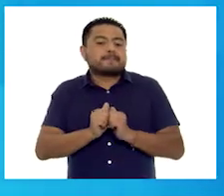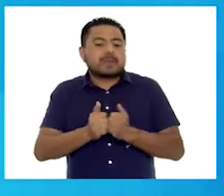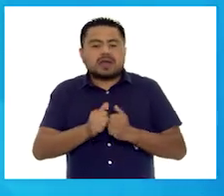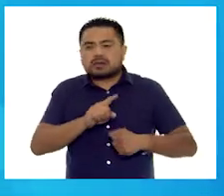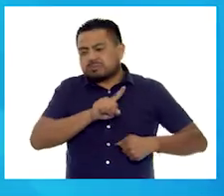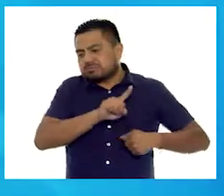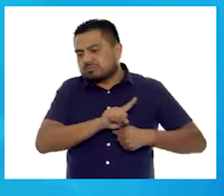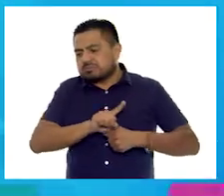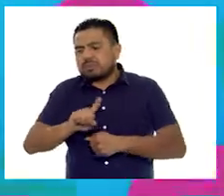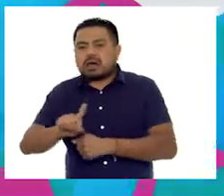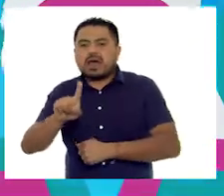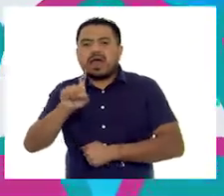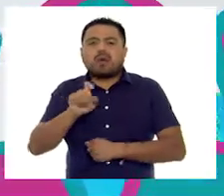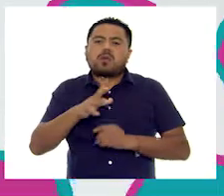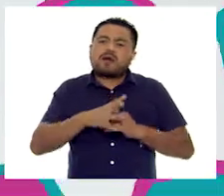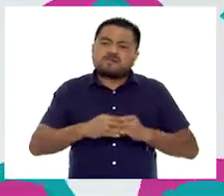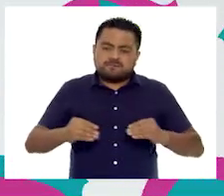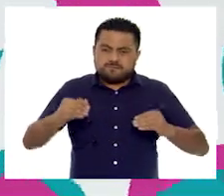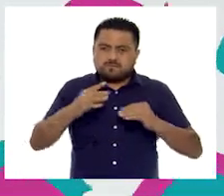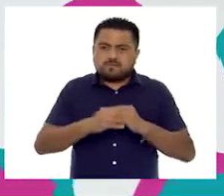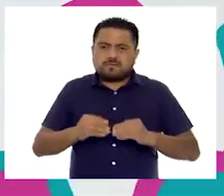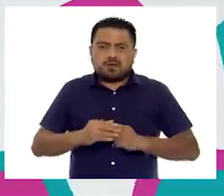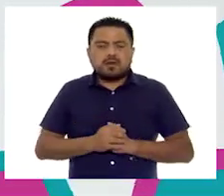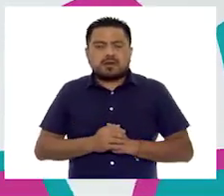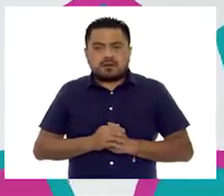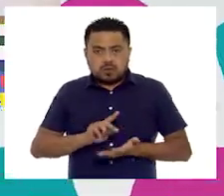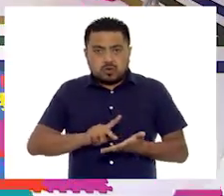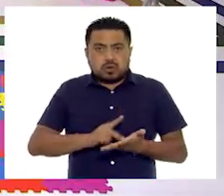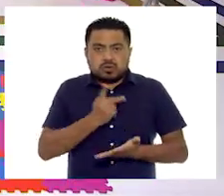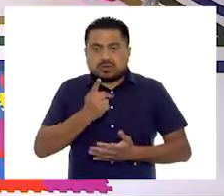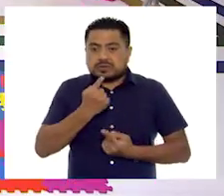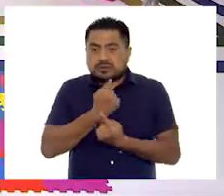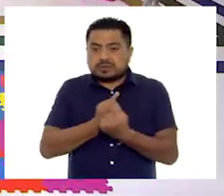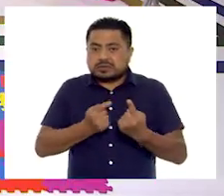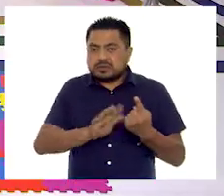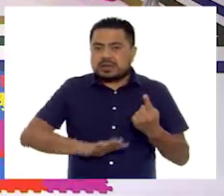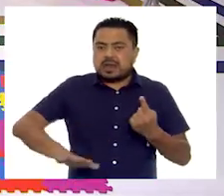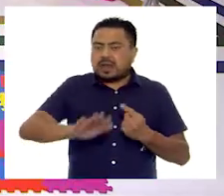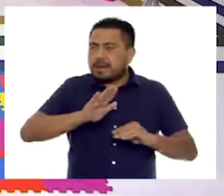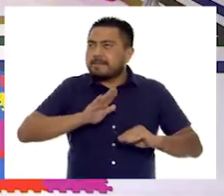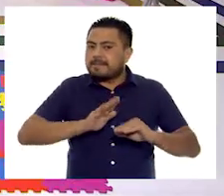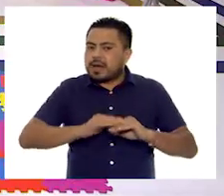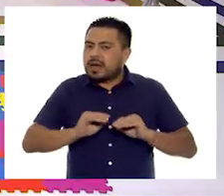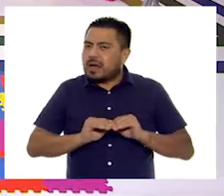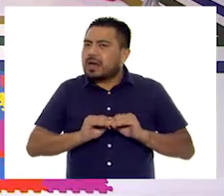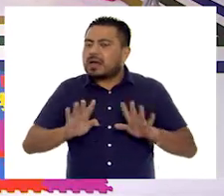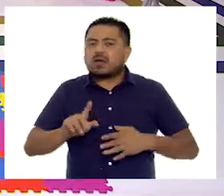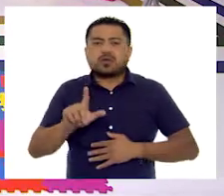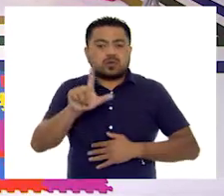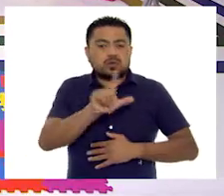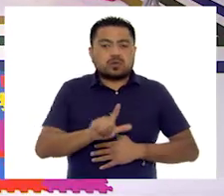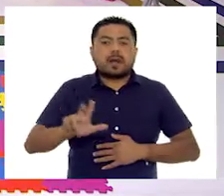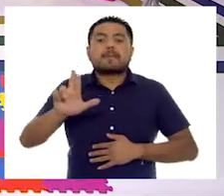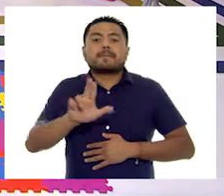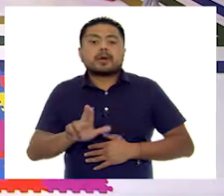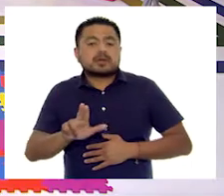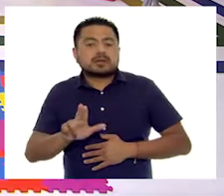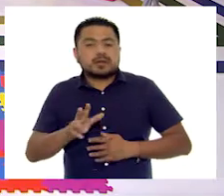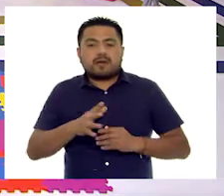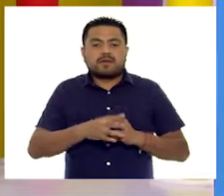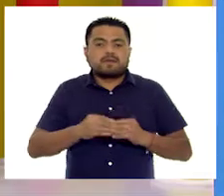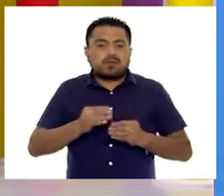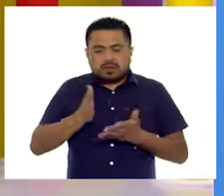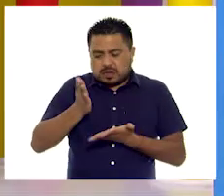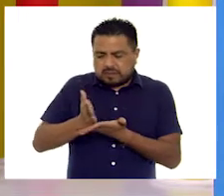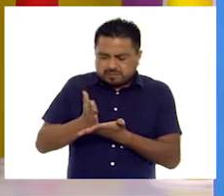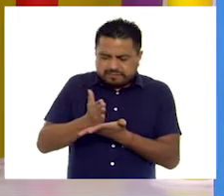todos los días agua de fruta. A ver, nuevamente para que a nuestros niños les quede más claro, es lunes y martes... Fruta